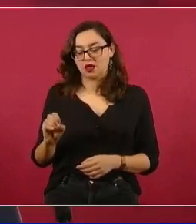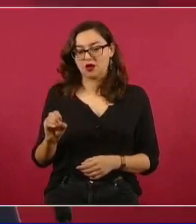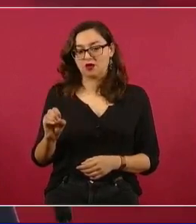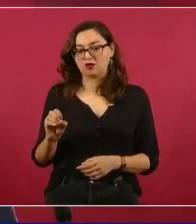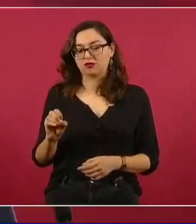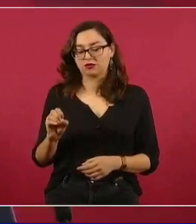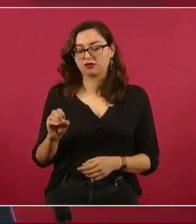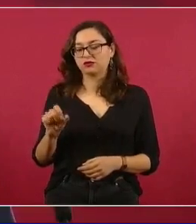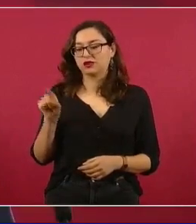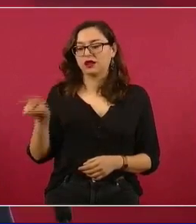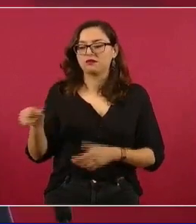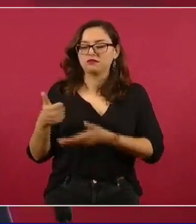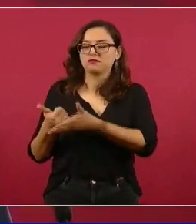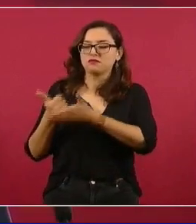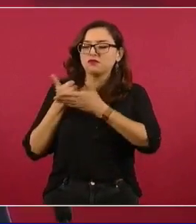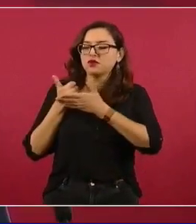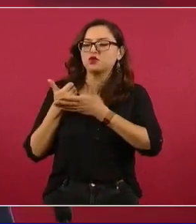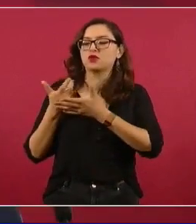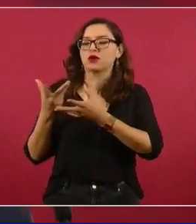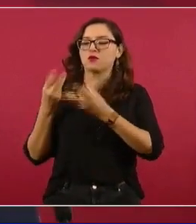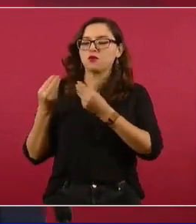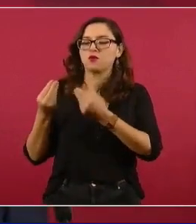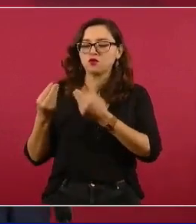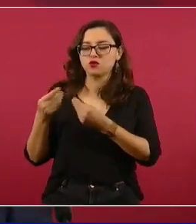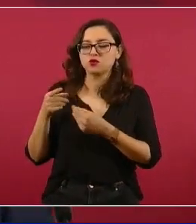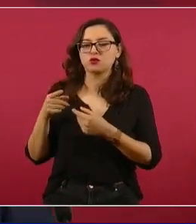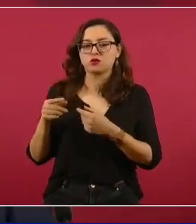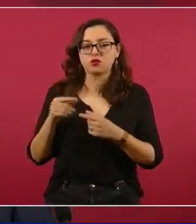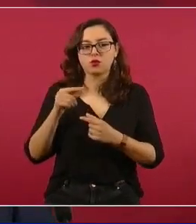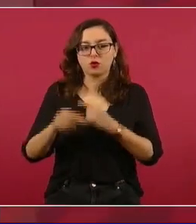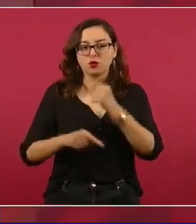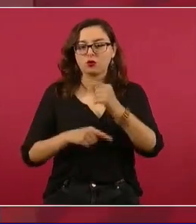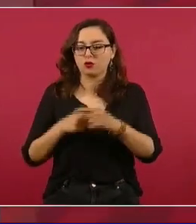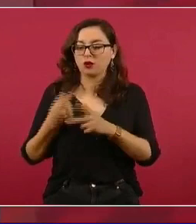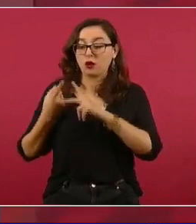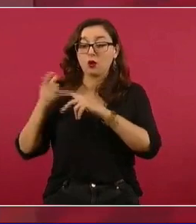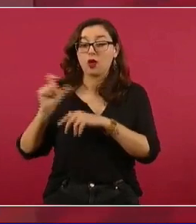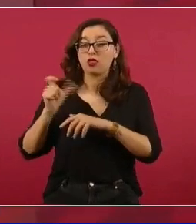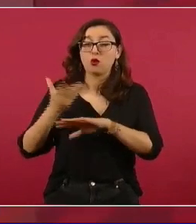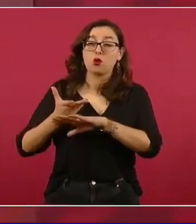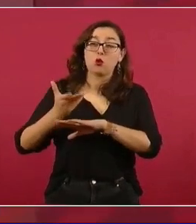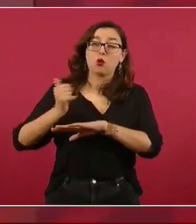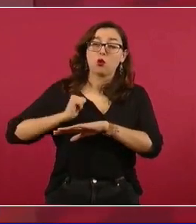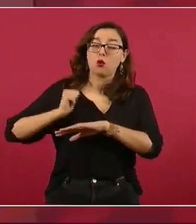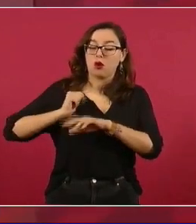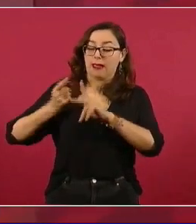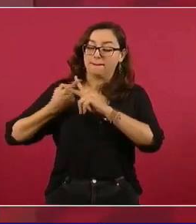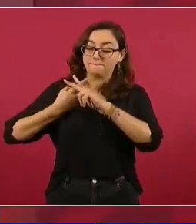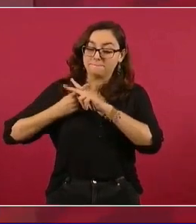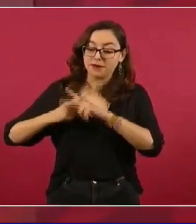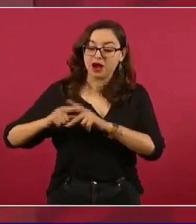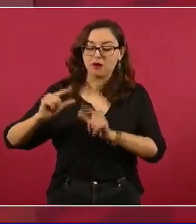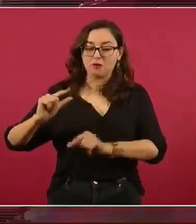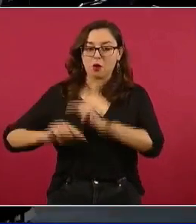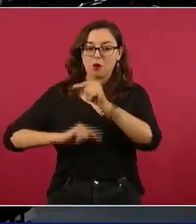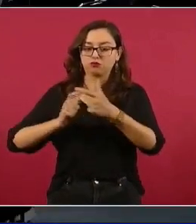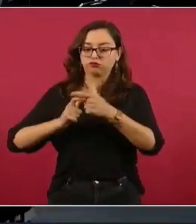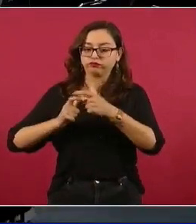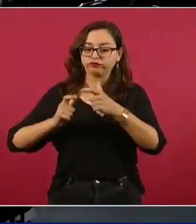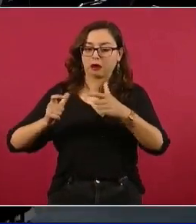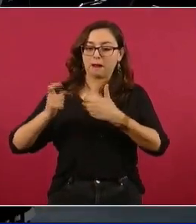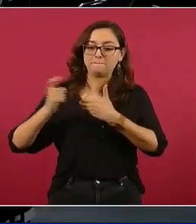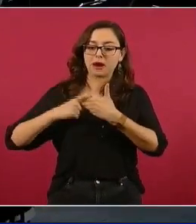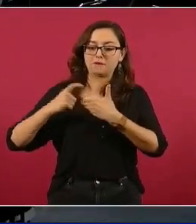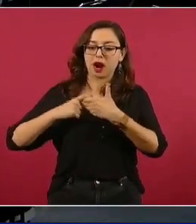poquitos, pero fue creciendo el movimiento creciendo, y Galileo,